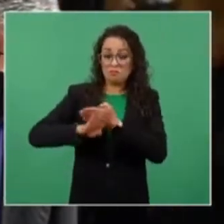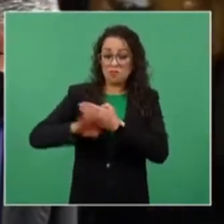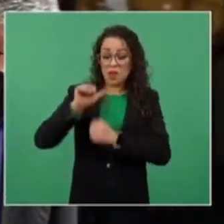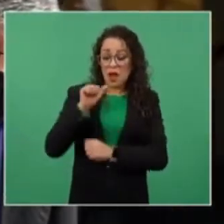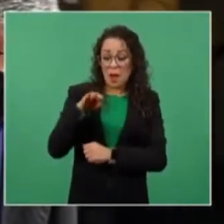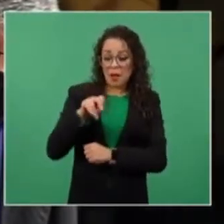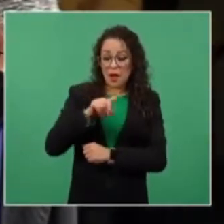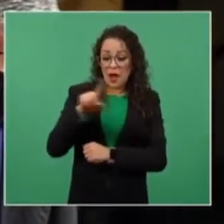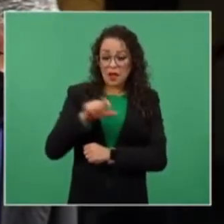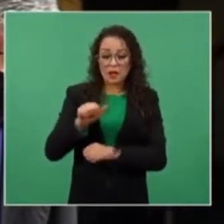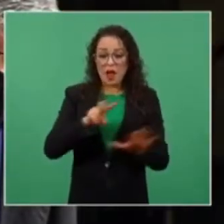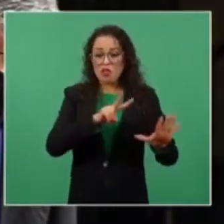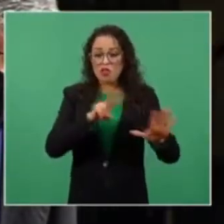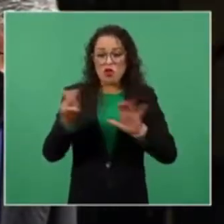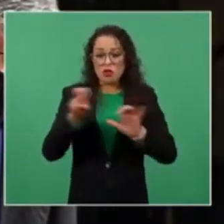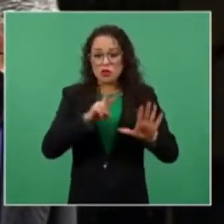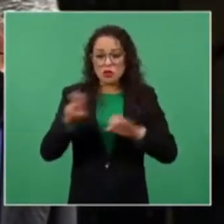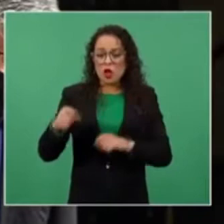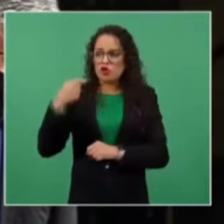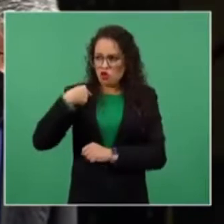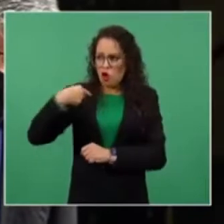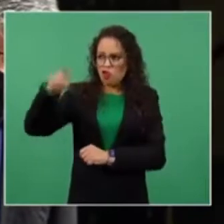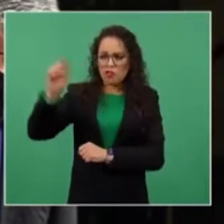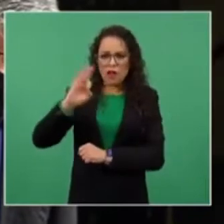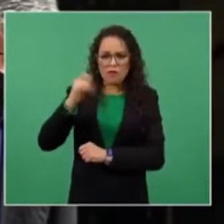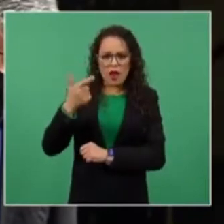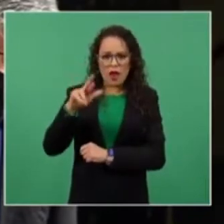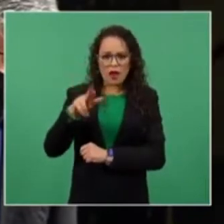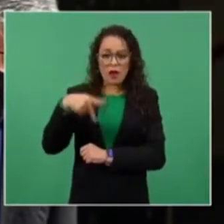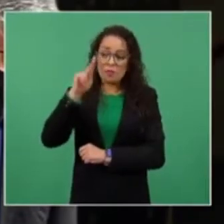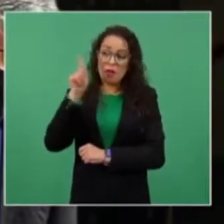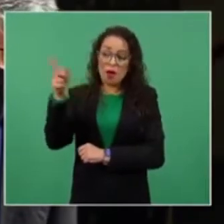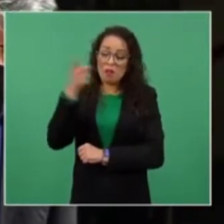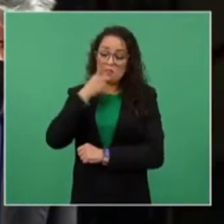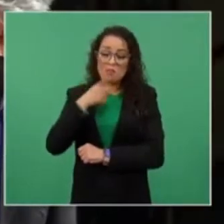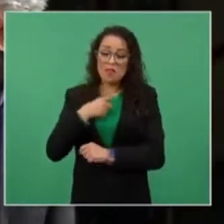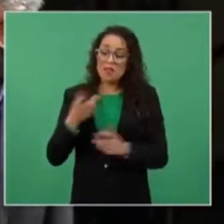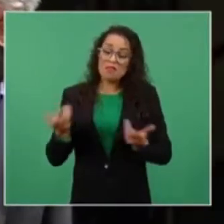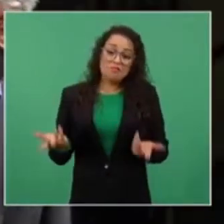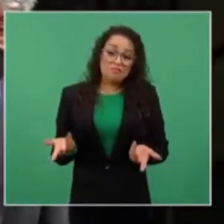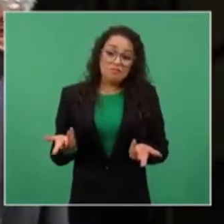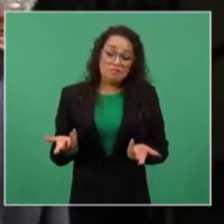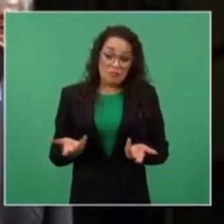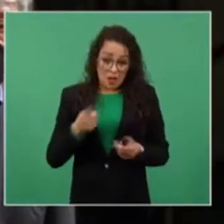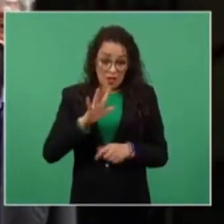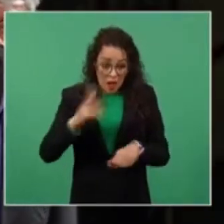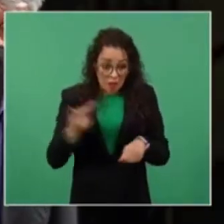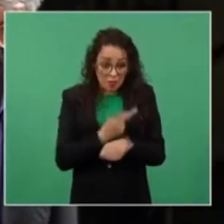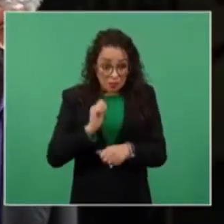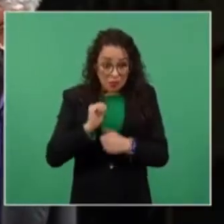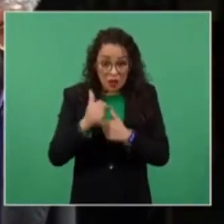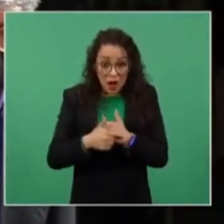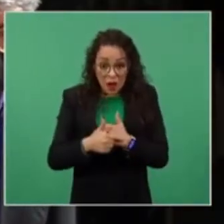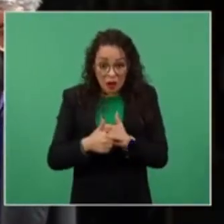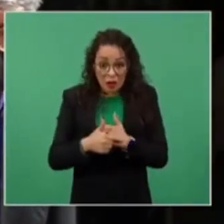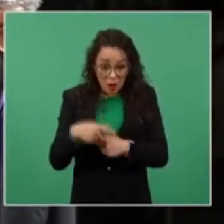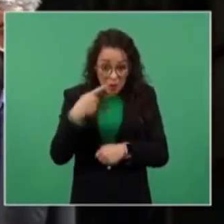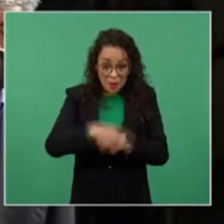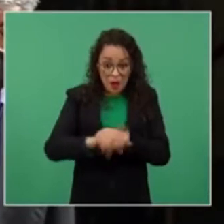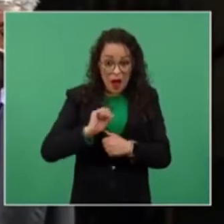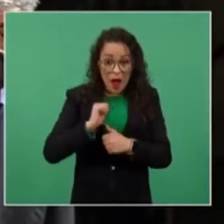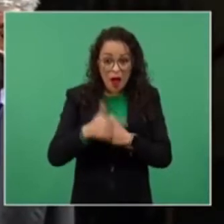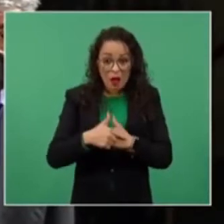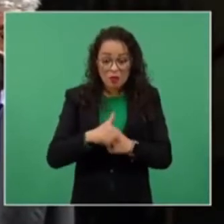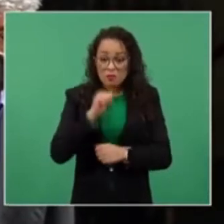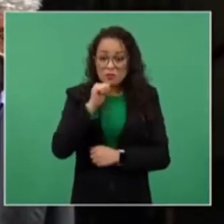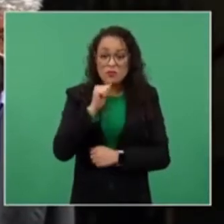de la República, más sin embargo me dijeron que no procedía, porque no me había pasado nada, no me habían hecho nada, sólo eran